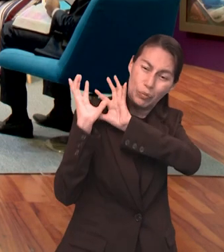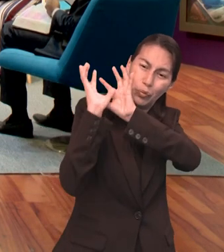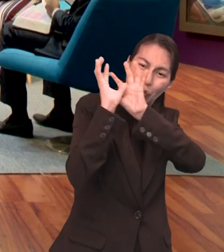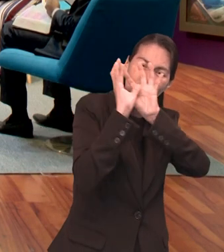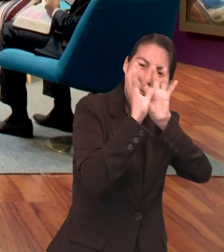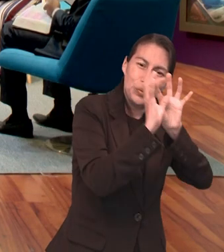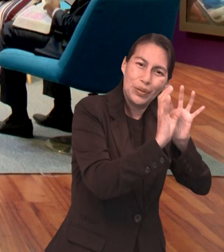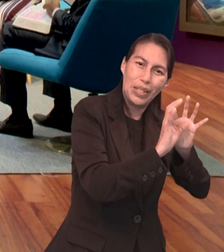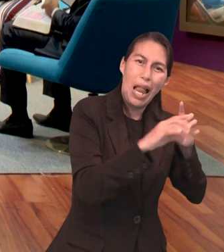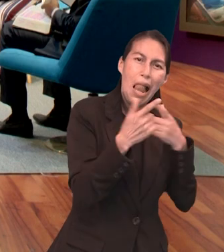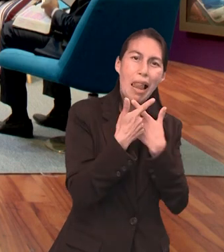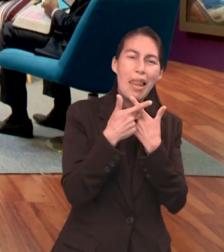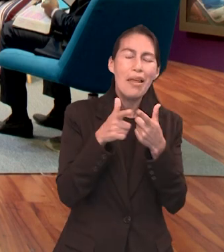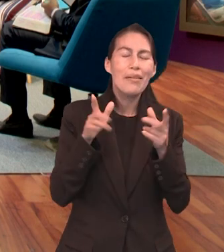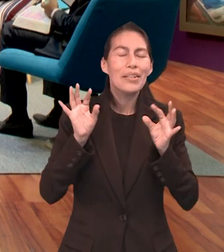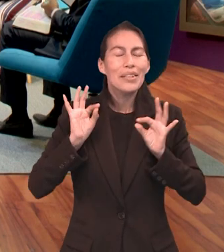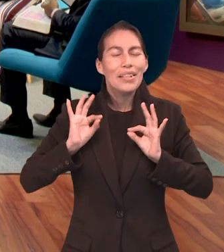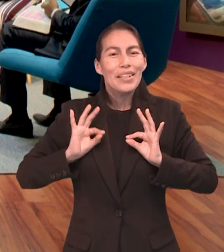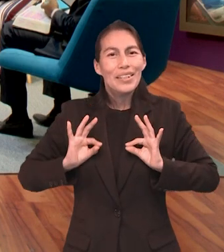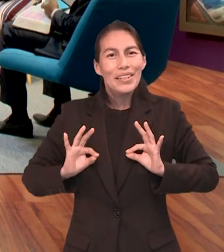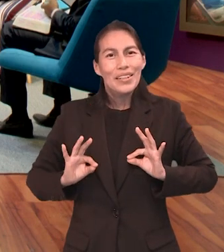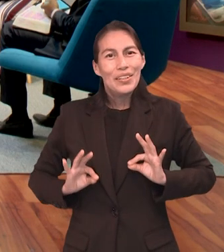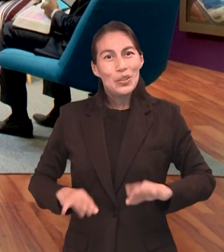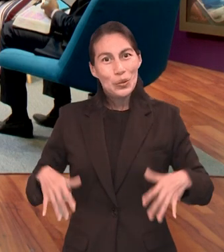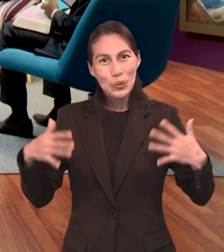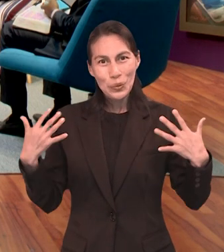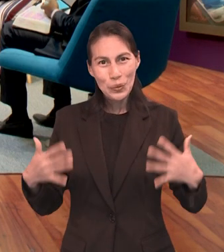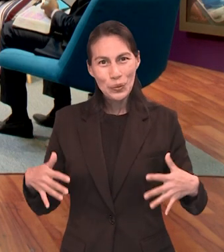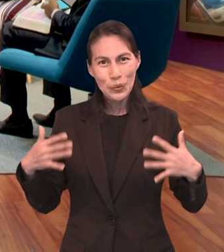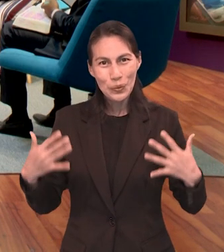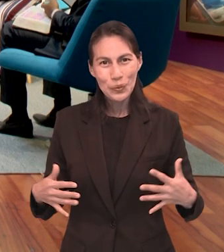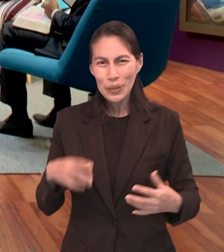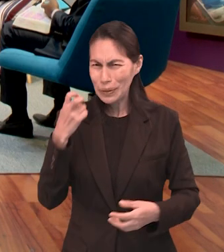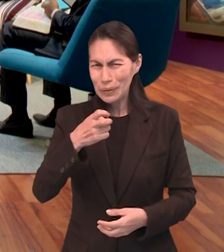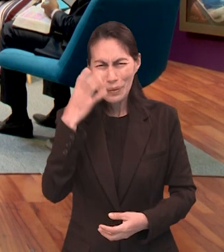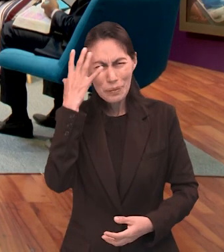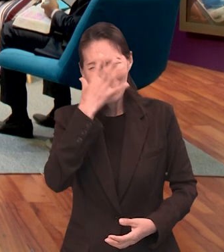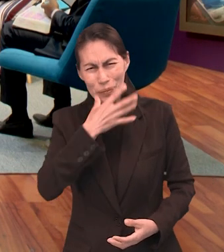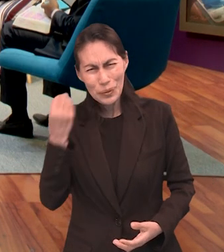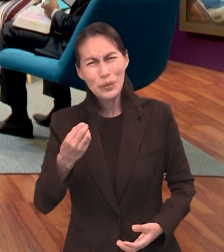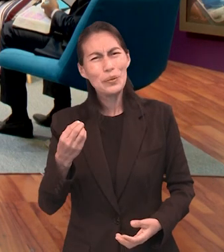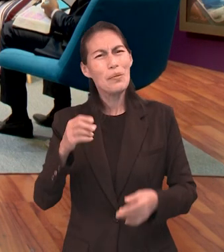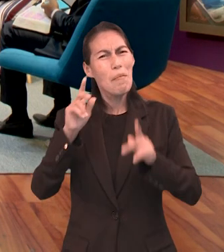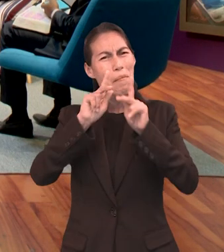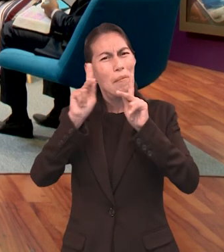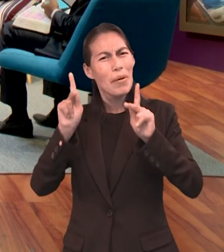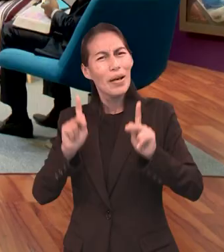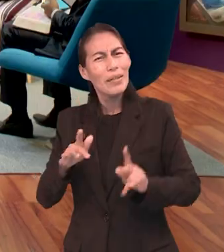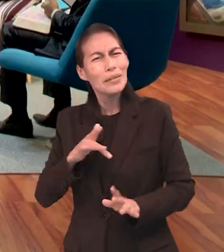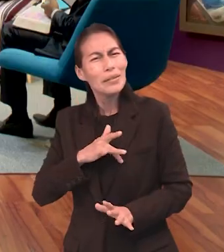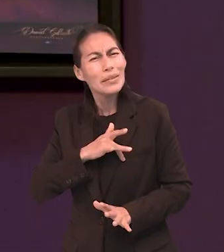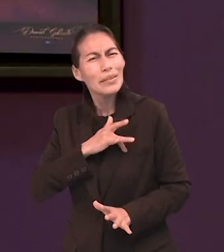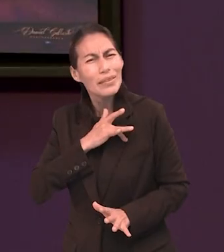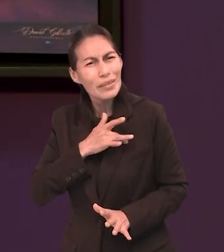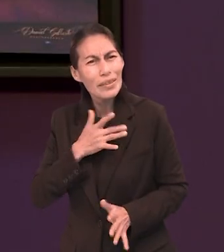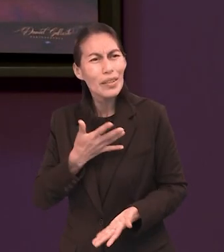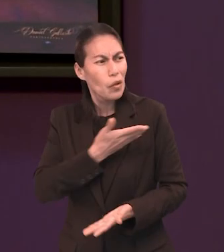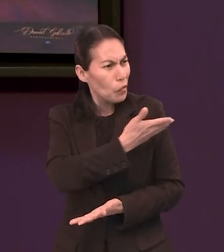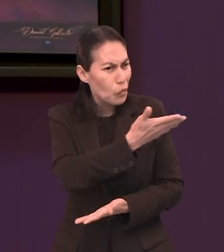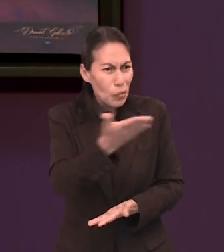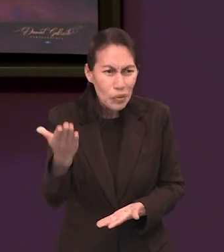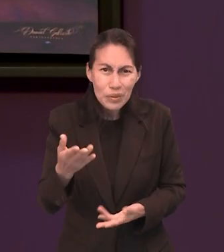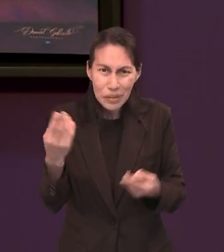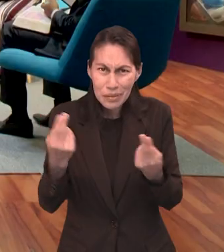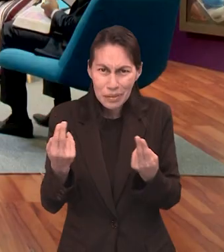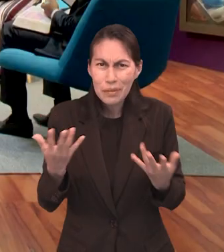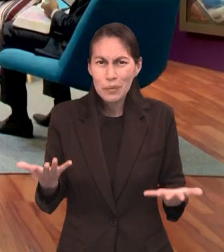Qué importante sentir esa, esa ligereza, ¿no es cierto? Esa paz, esa tranquilidad que necesitamos todos